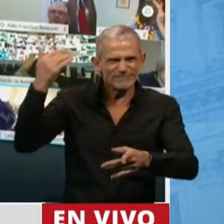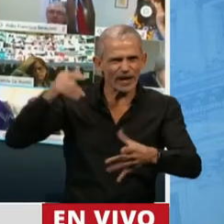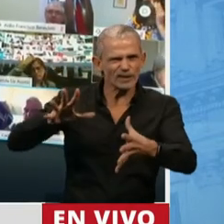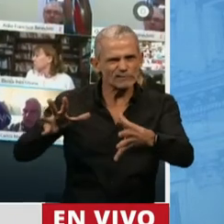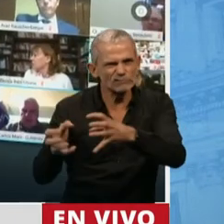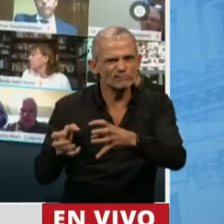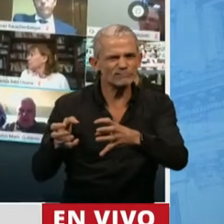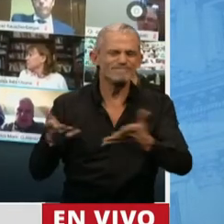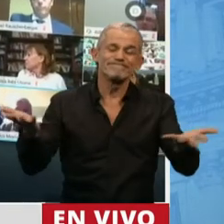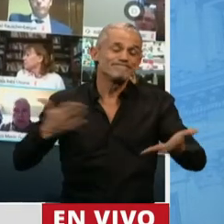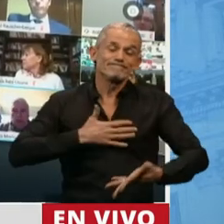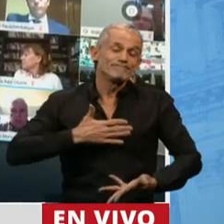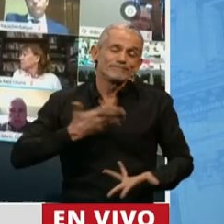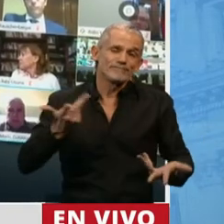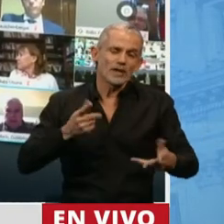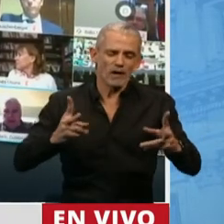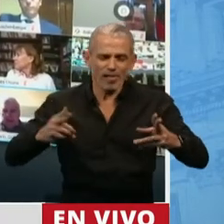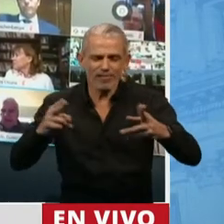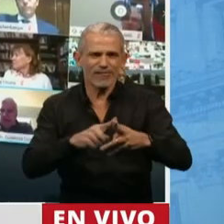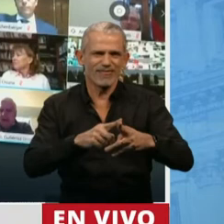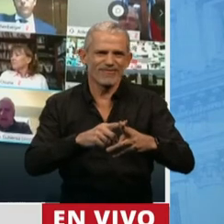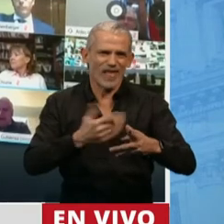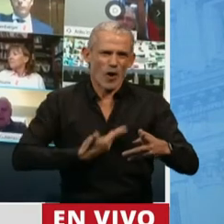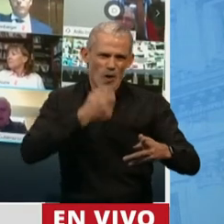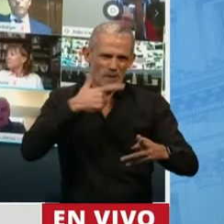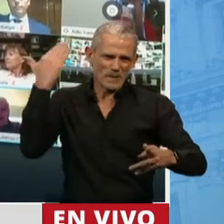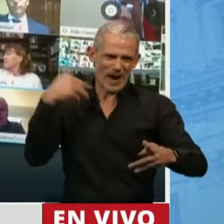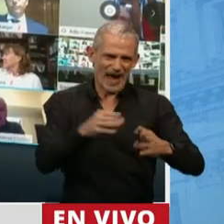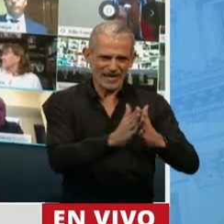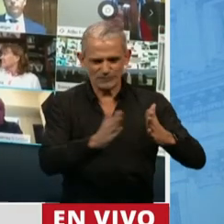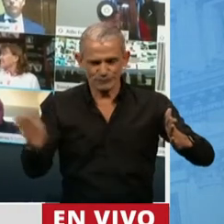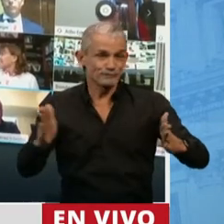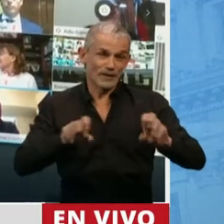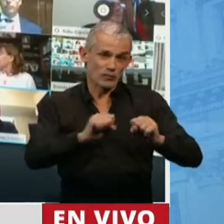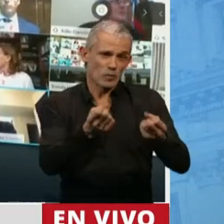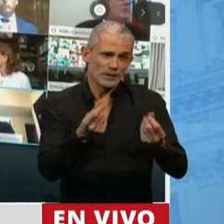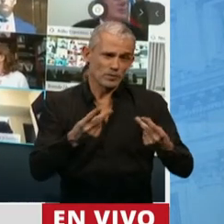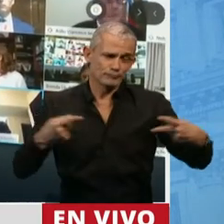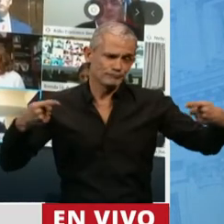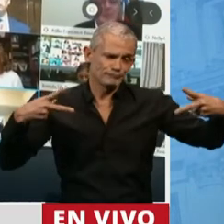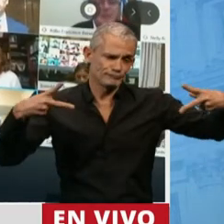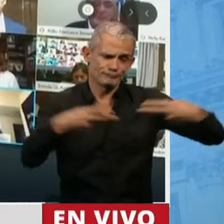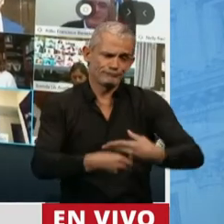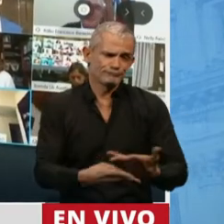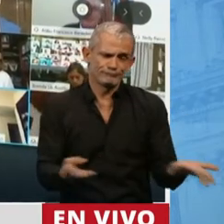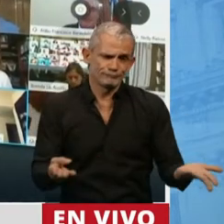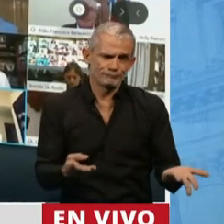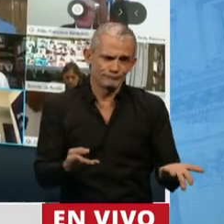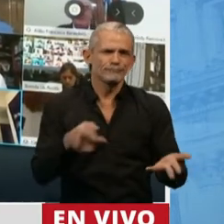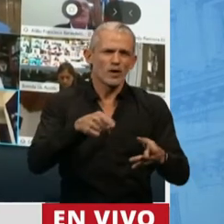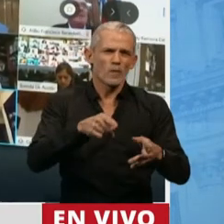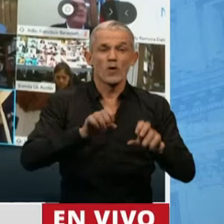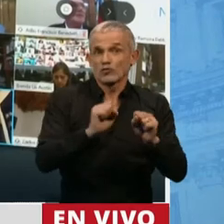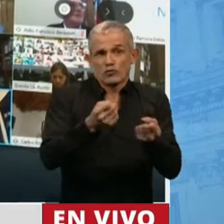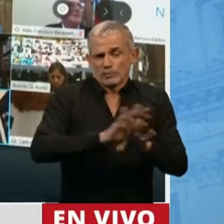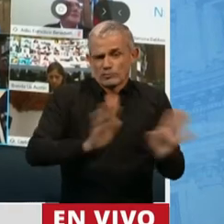lamentablemente interrumpido con suspender el incentivo a través de